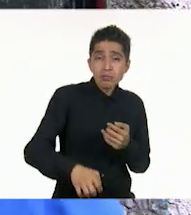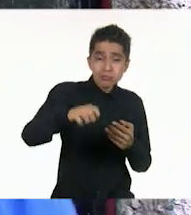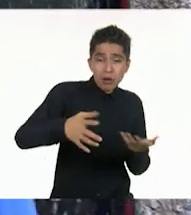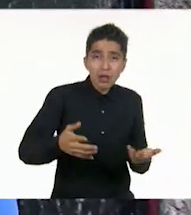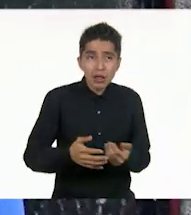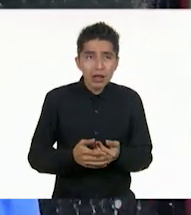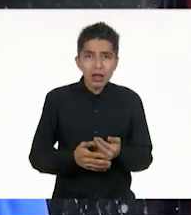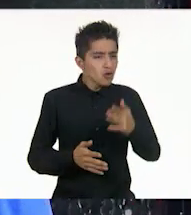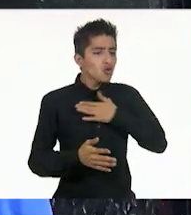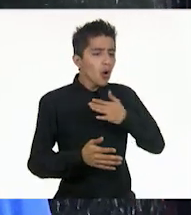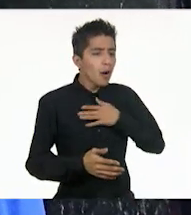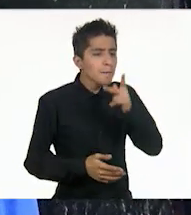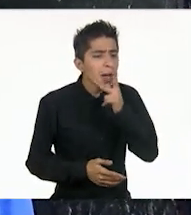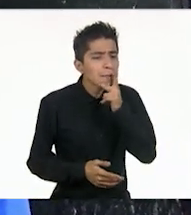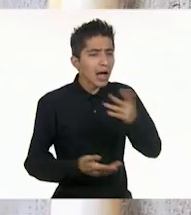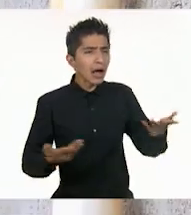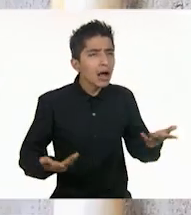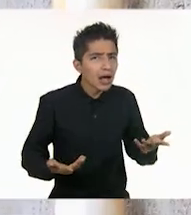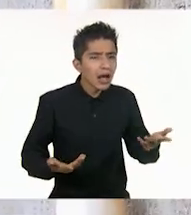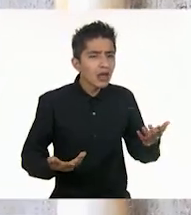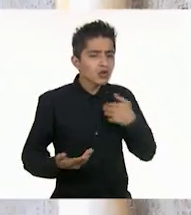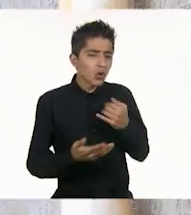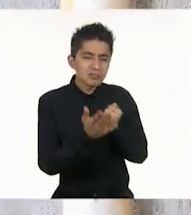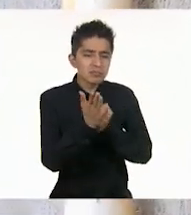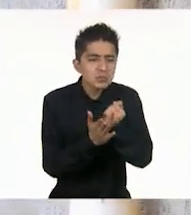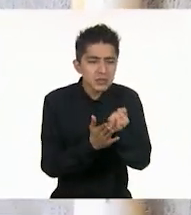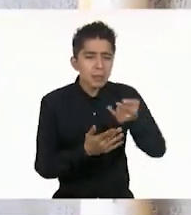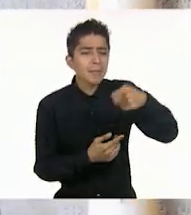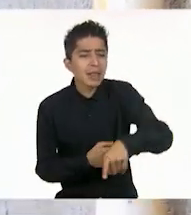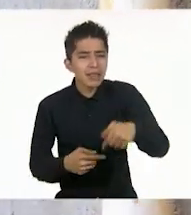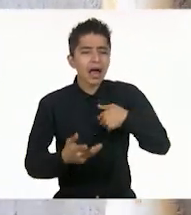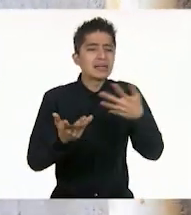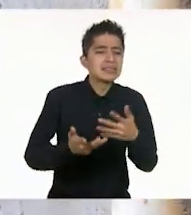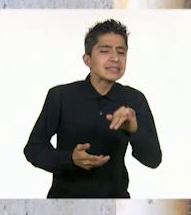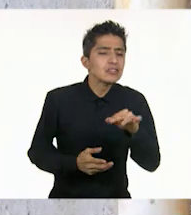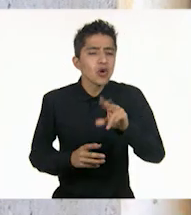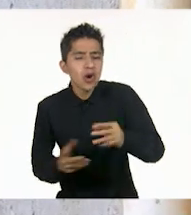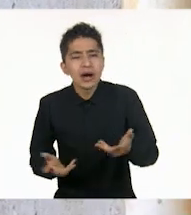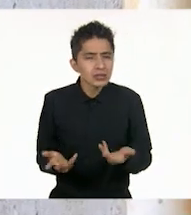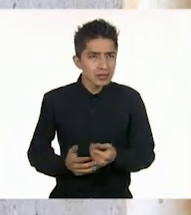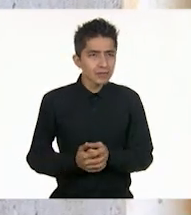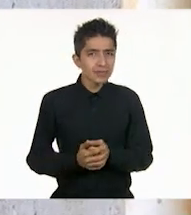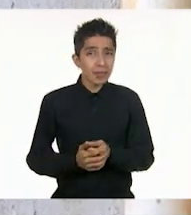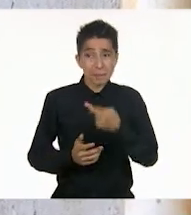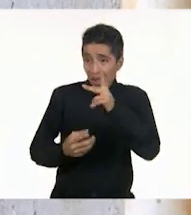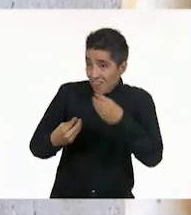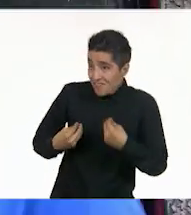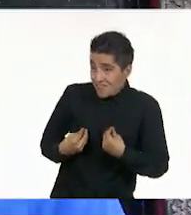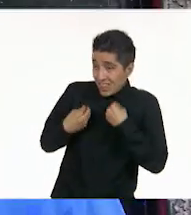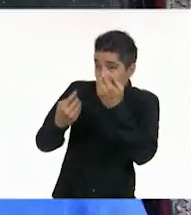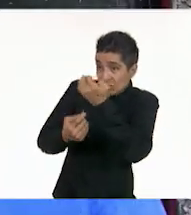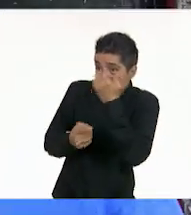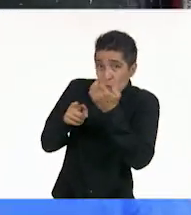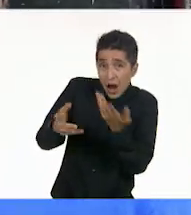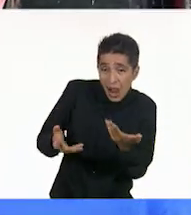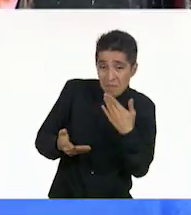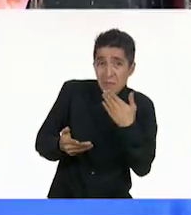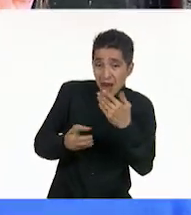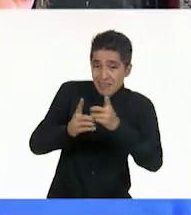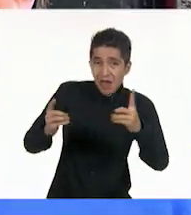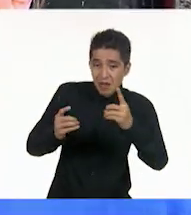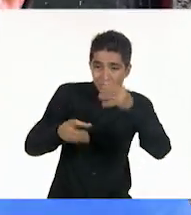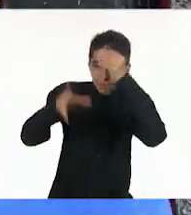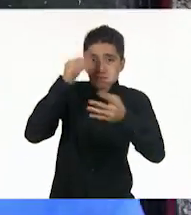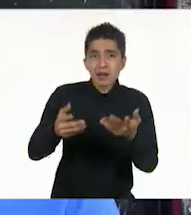padre, ¿entiende? Yo decido qué hace y qué no hace. Sí. Pero la escuela le va a ayudar mucho a desarrollarse, señor. ¡Mi hija no necesita ninguna